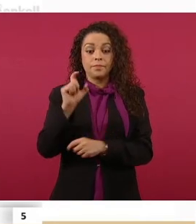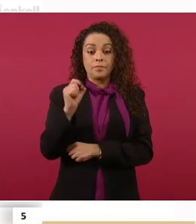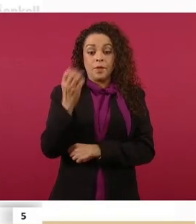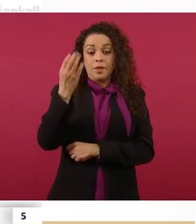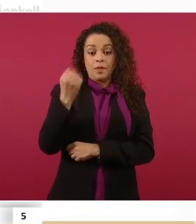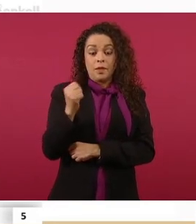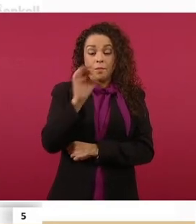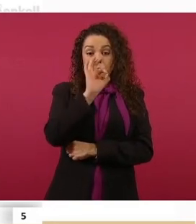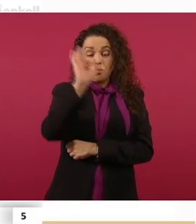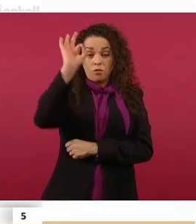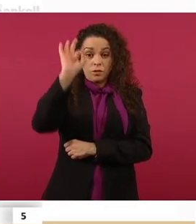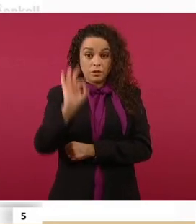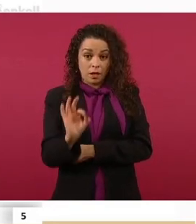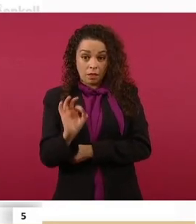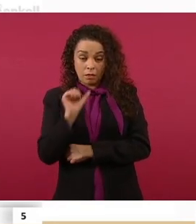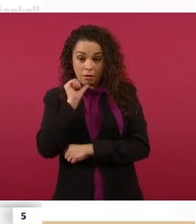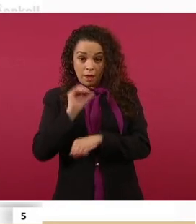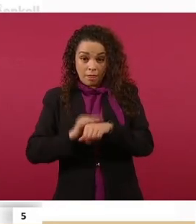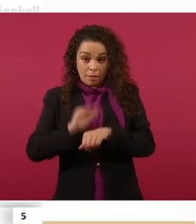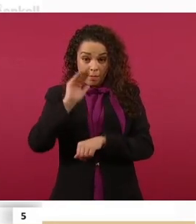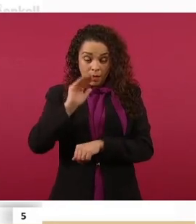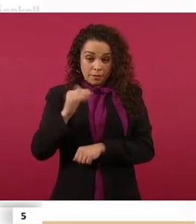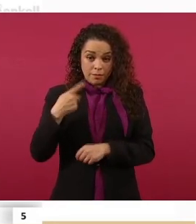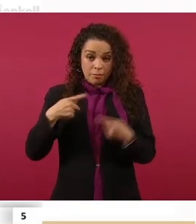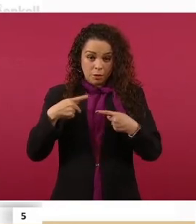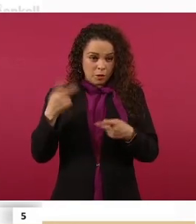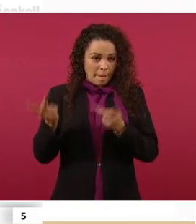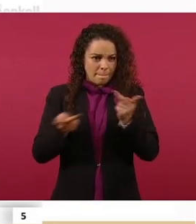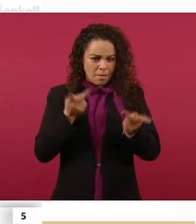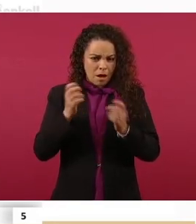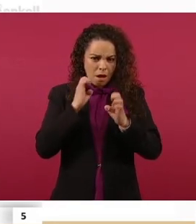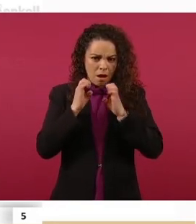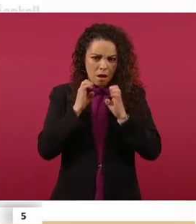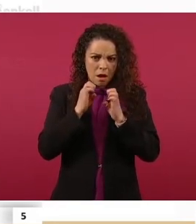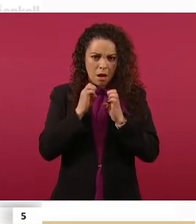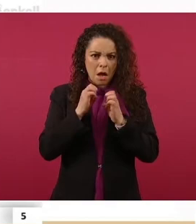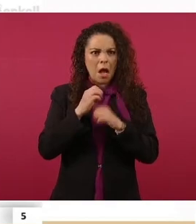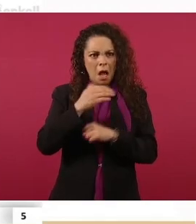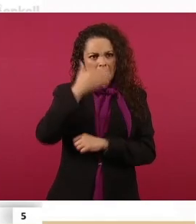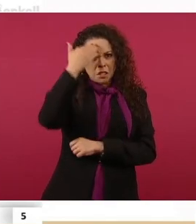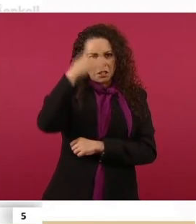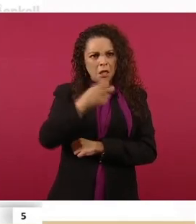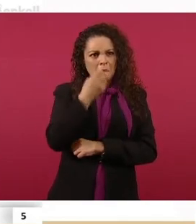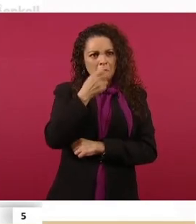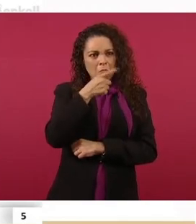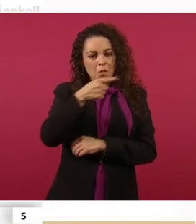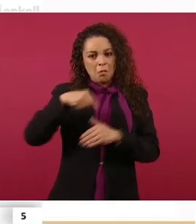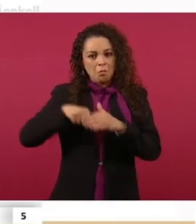por ciento de los encuestados se enteró de la filtración.